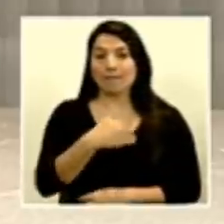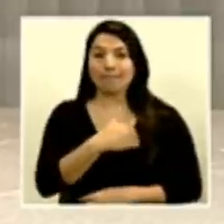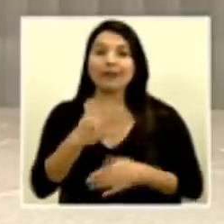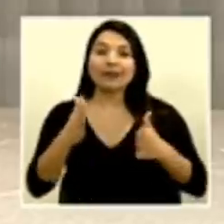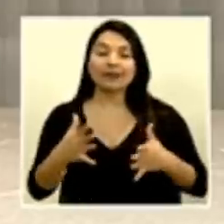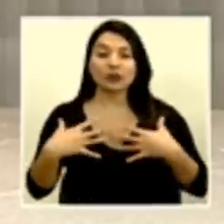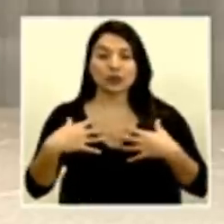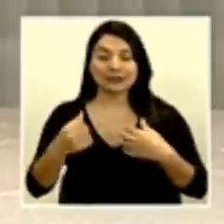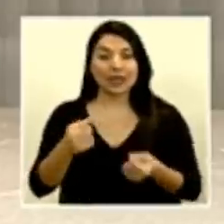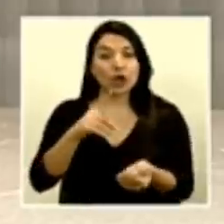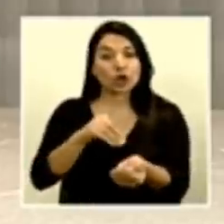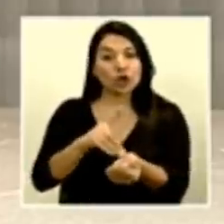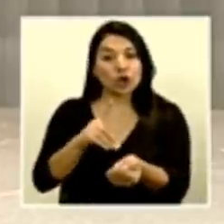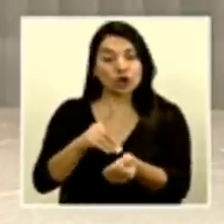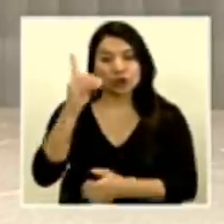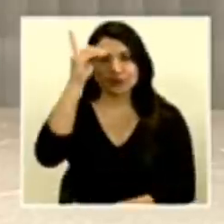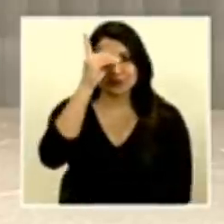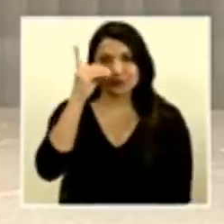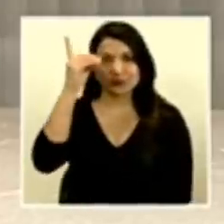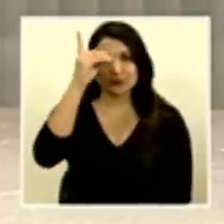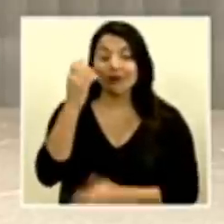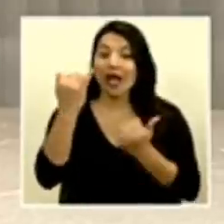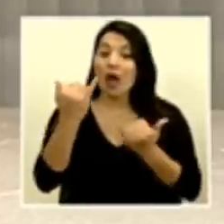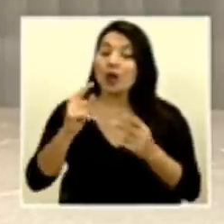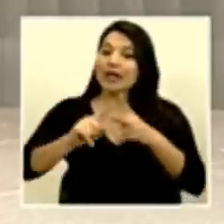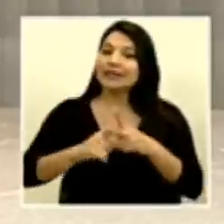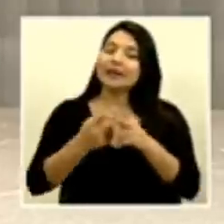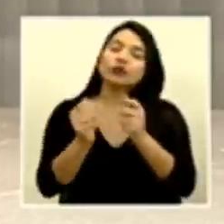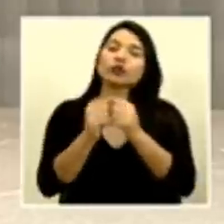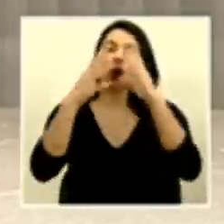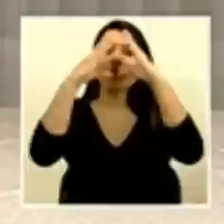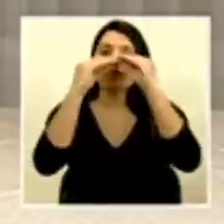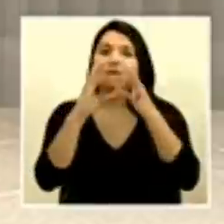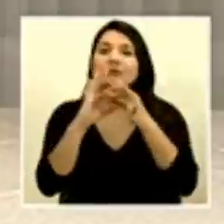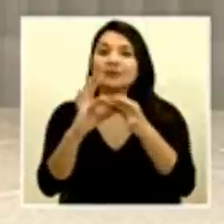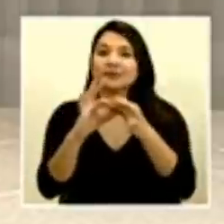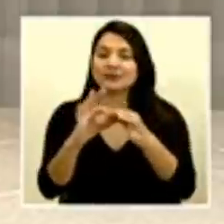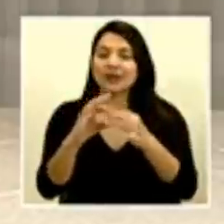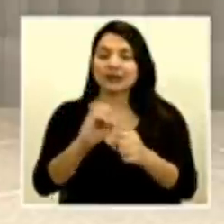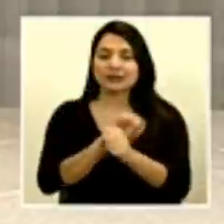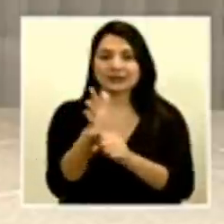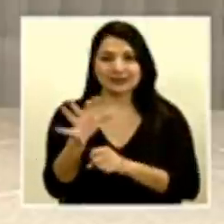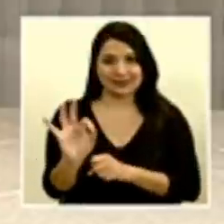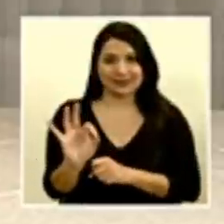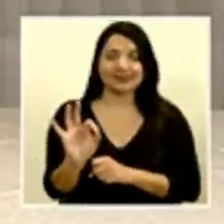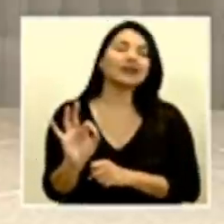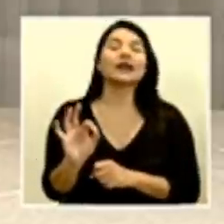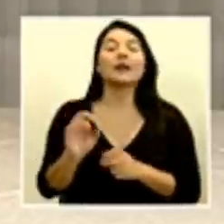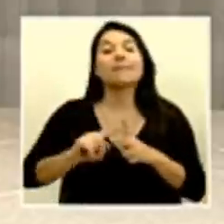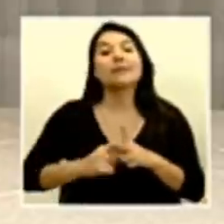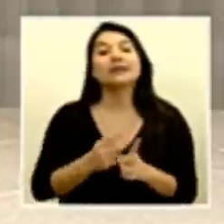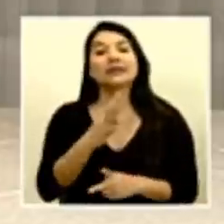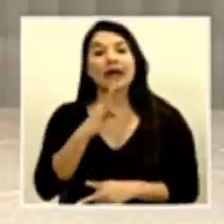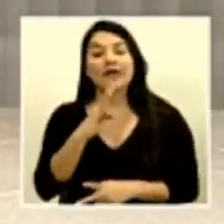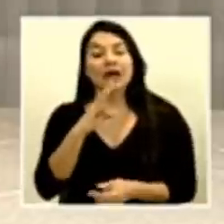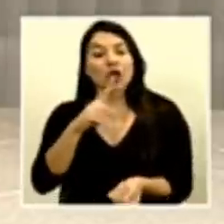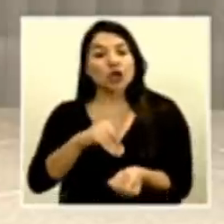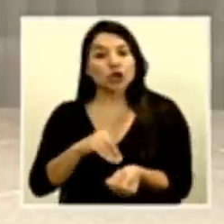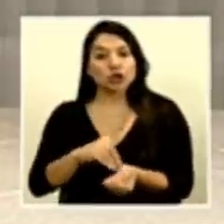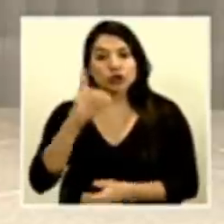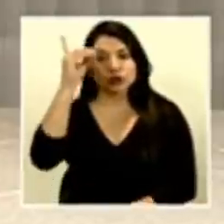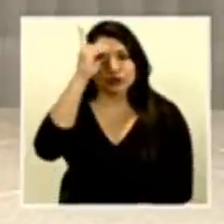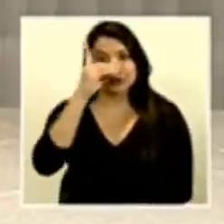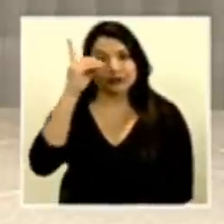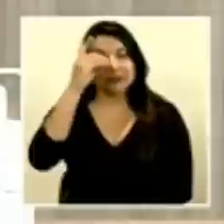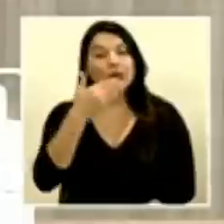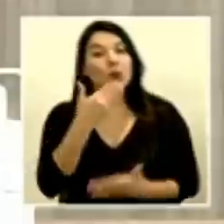Salas. Iniciamos con el reporte epidemiológico COVID. Cedemos la palabra al ministro de salud doctor Daniel Salas. Buenas tardes don